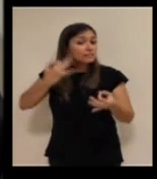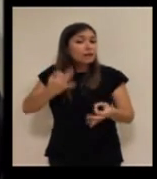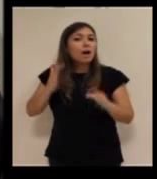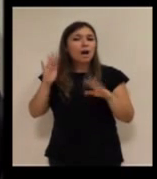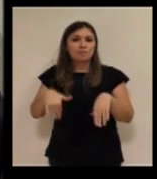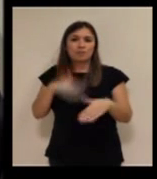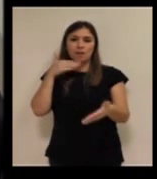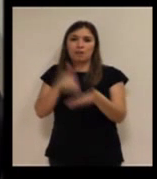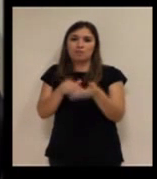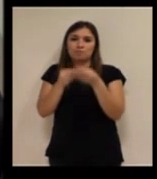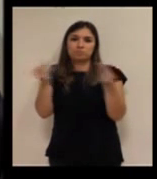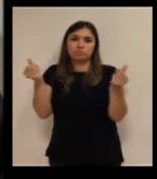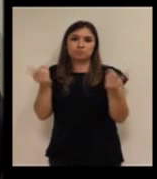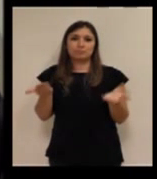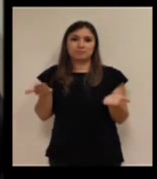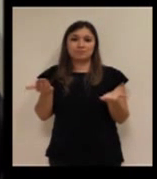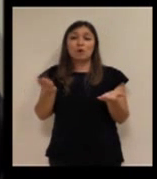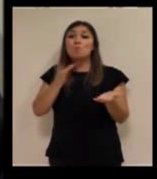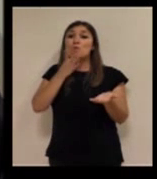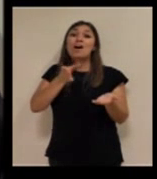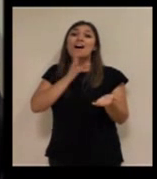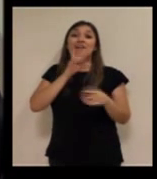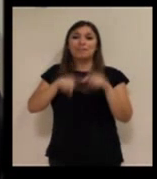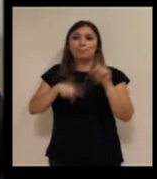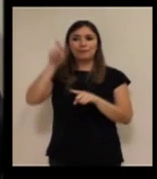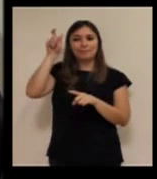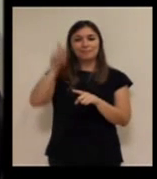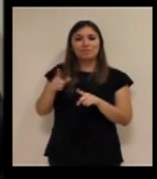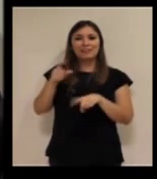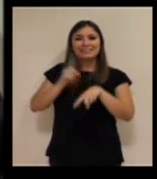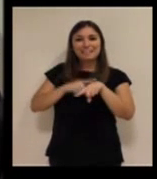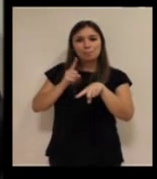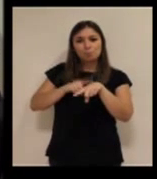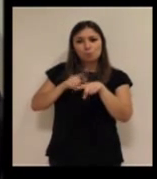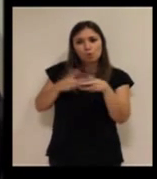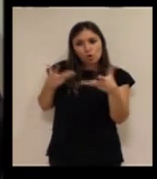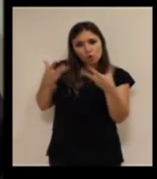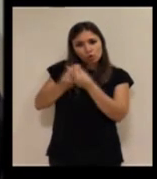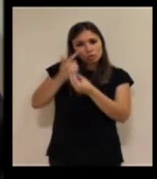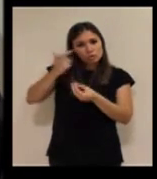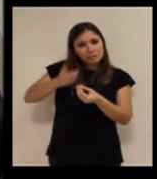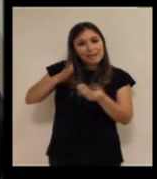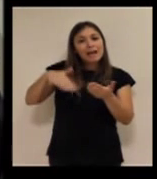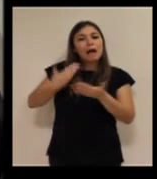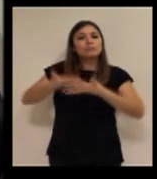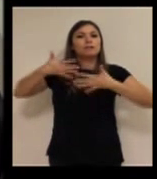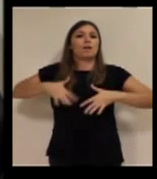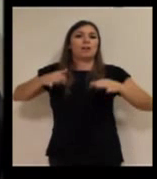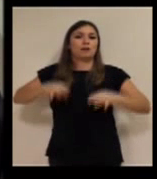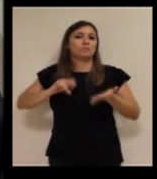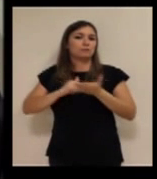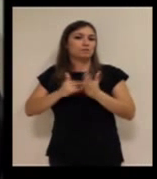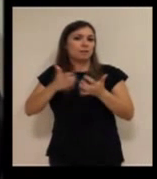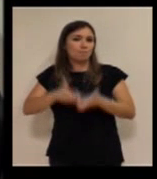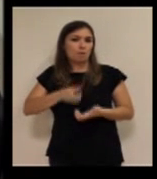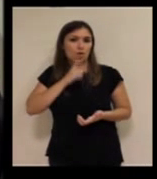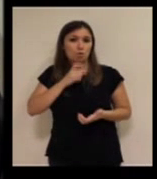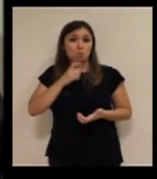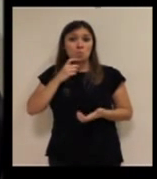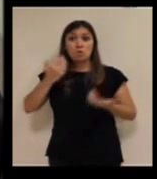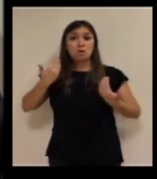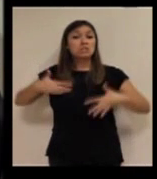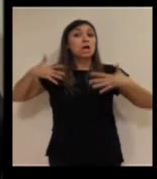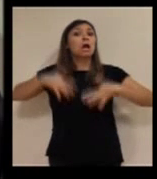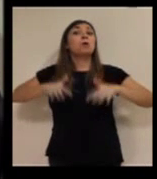desaparece con el acompañamiento que necesite esa persona en cuanto a la organización con el sistema. Pero una vez superado